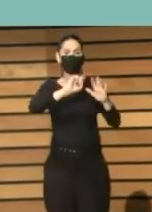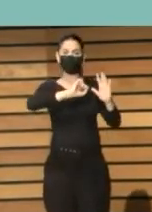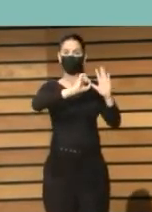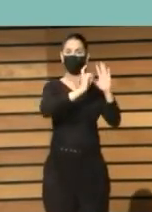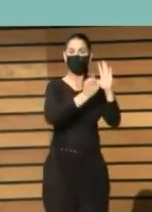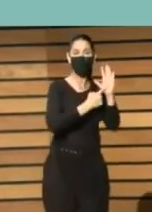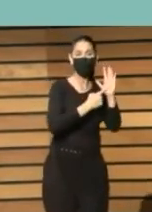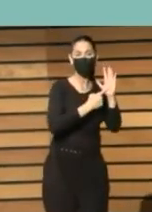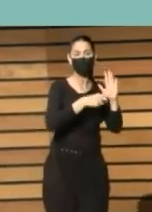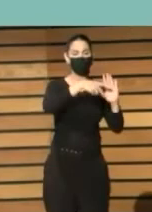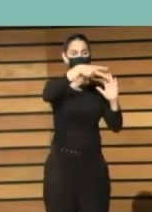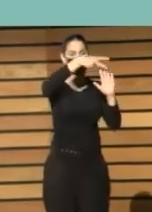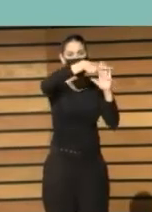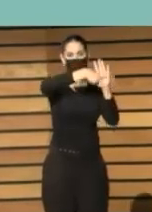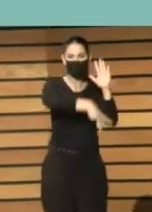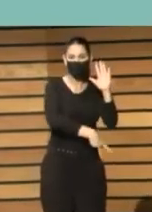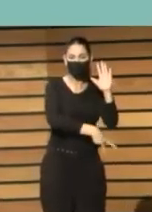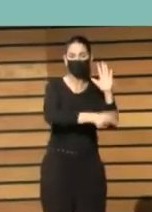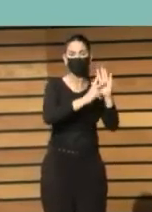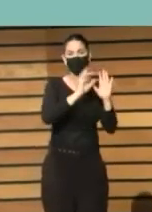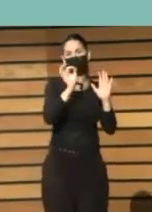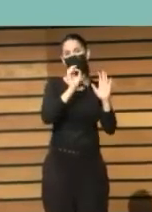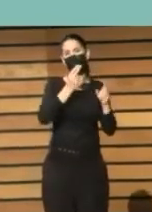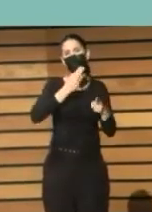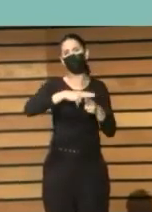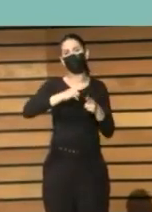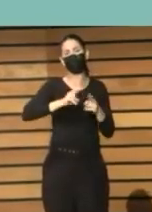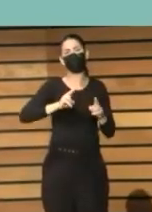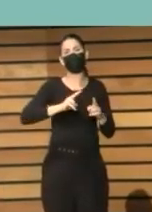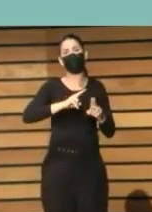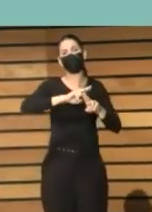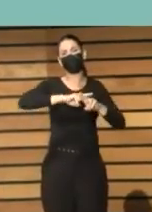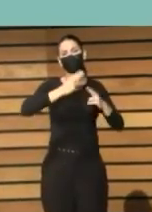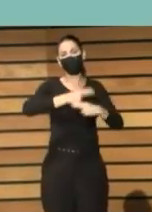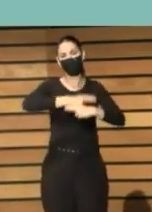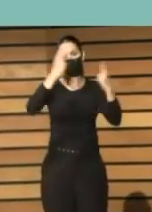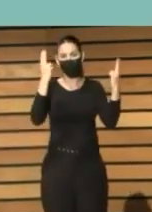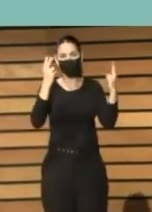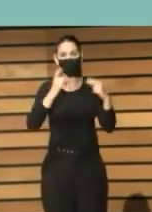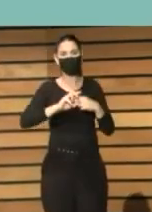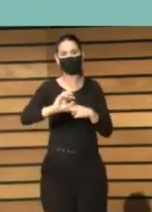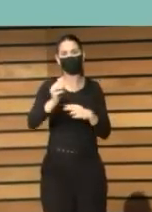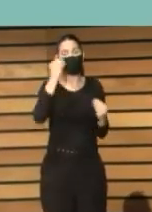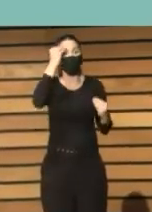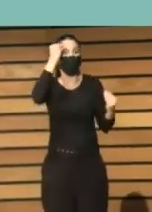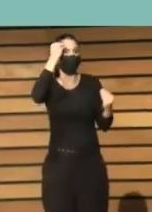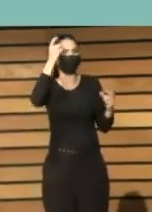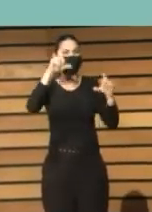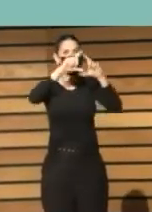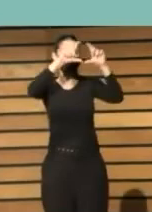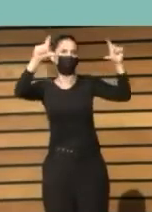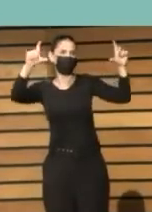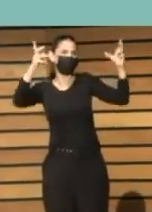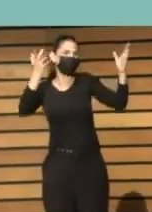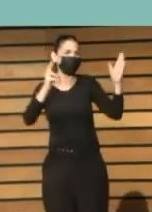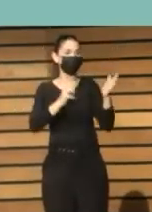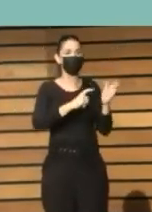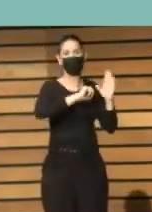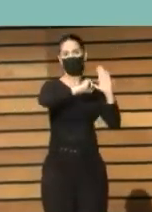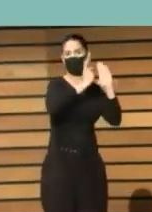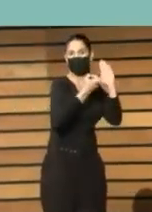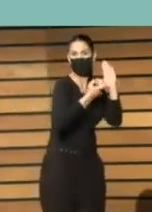normativas y otras políticas públicas no pensemos en la incidencia política solo en cambiar una ley sea